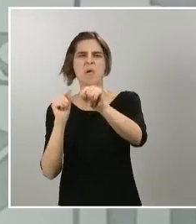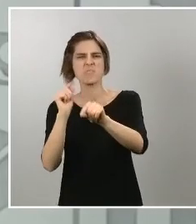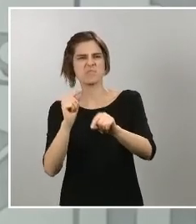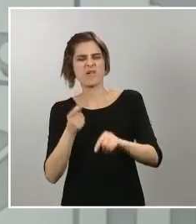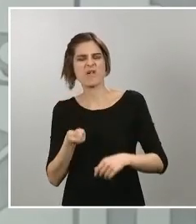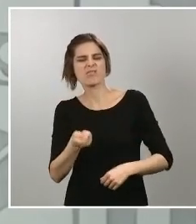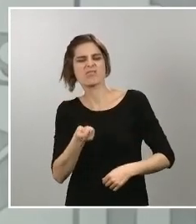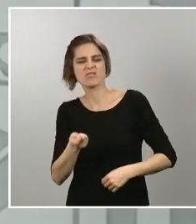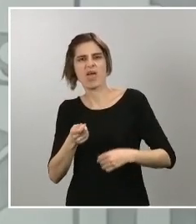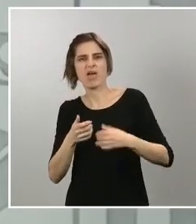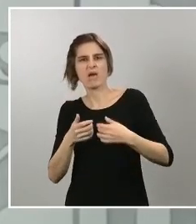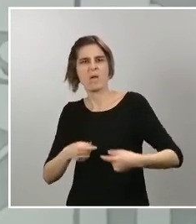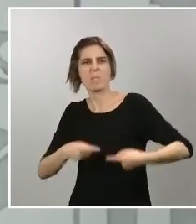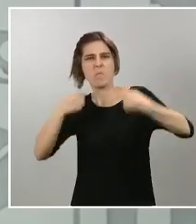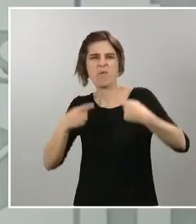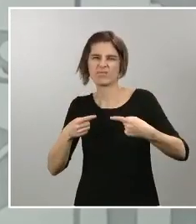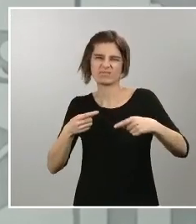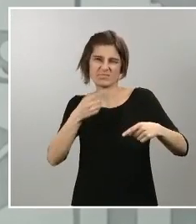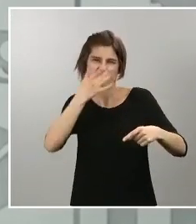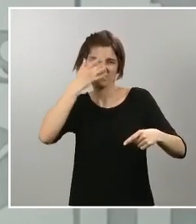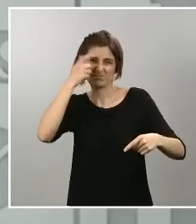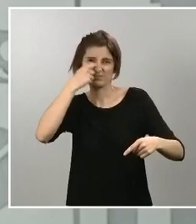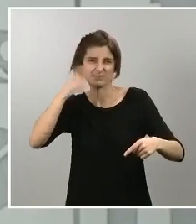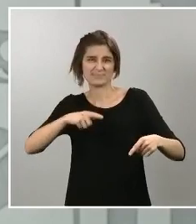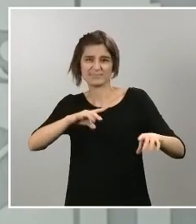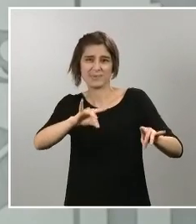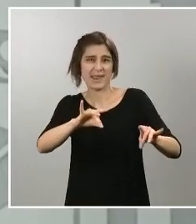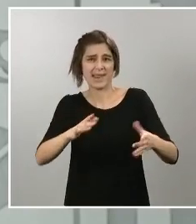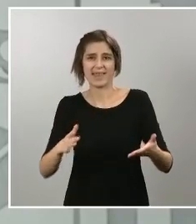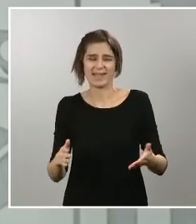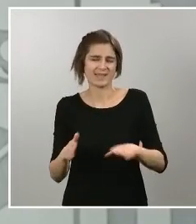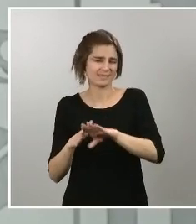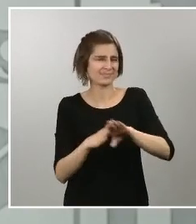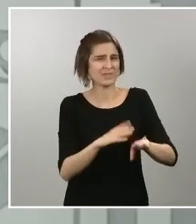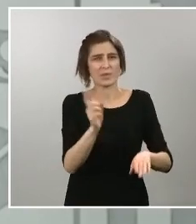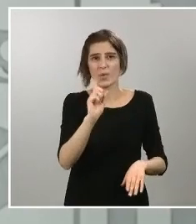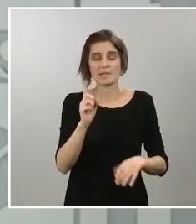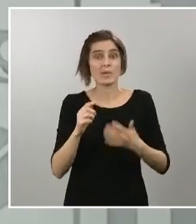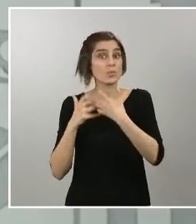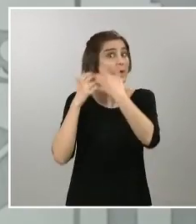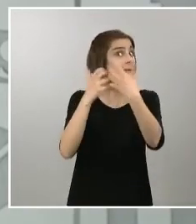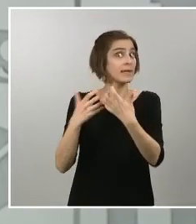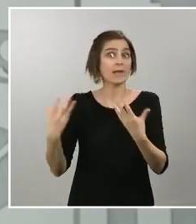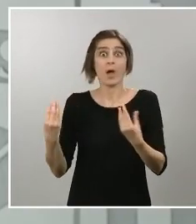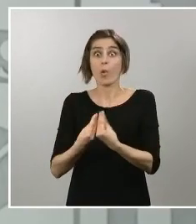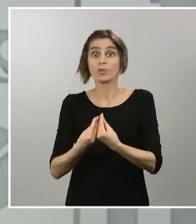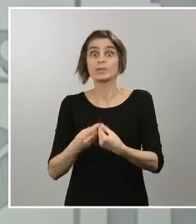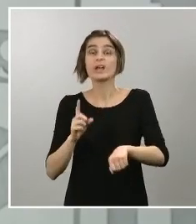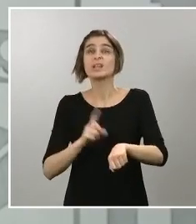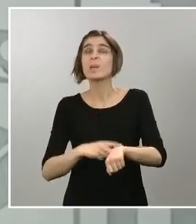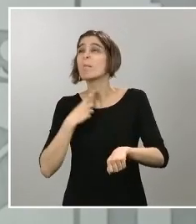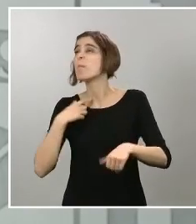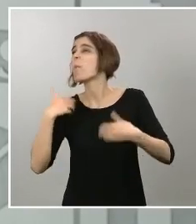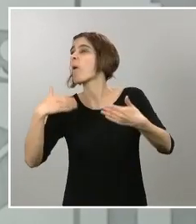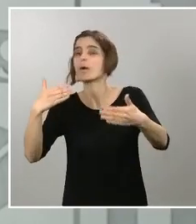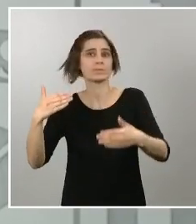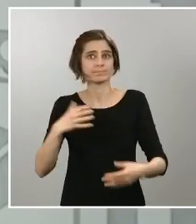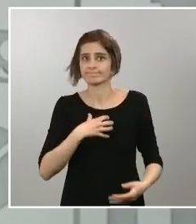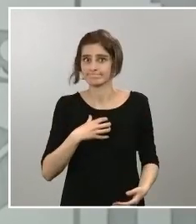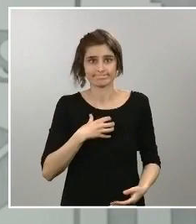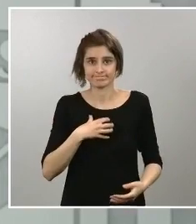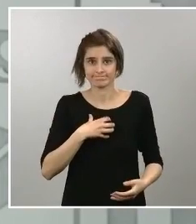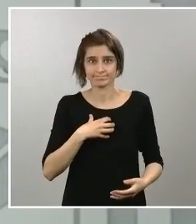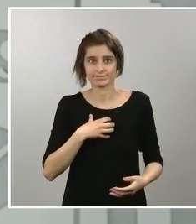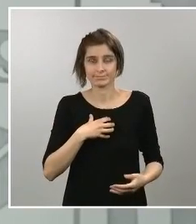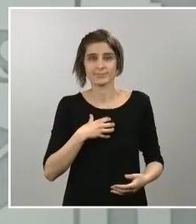Estamos en una batalla conjunta no tenemos tiempo que perder y contamos con la complicidad de todos aquellos que